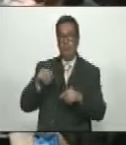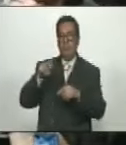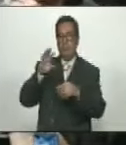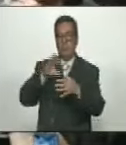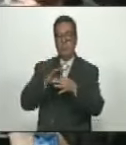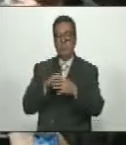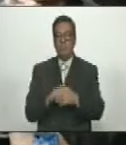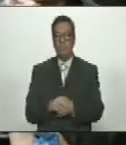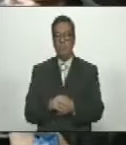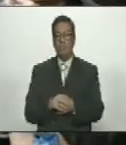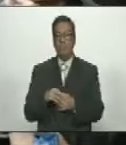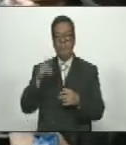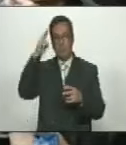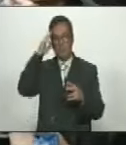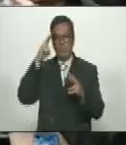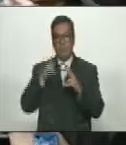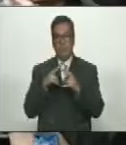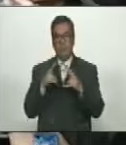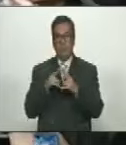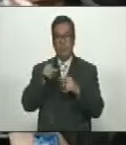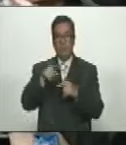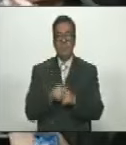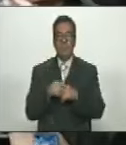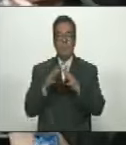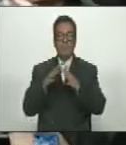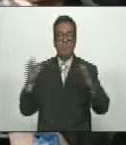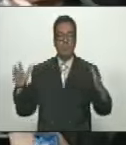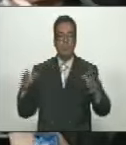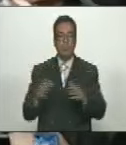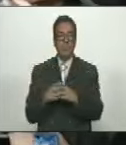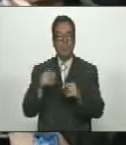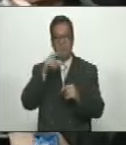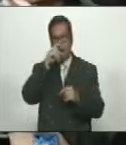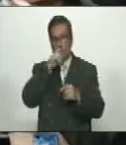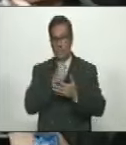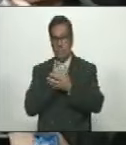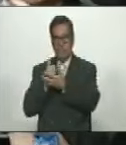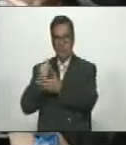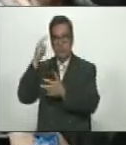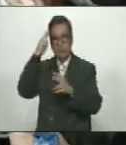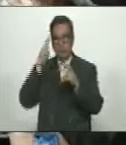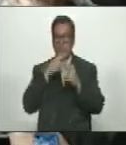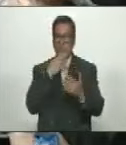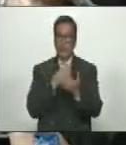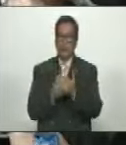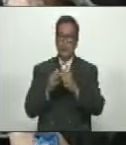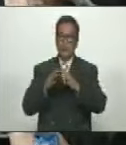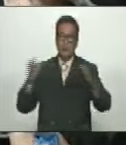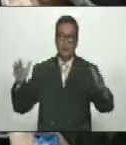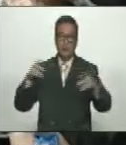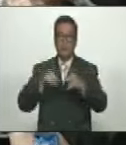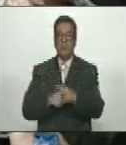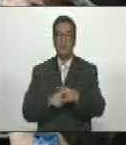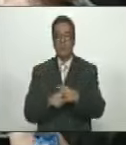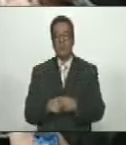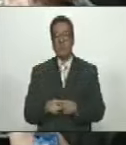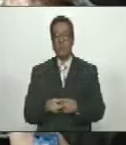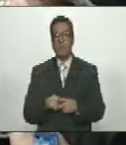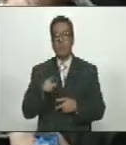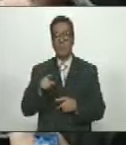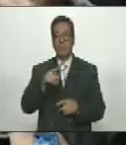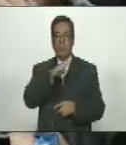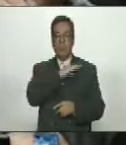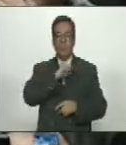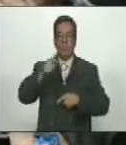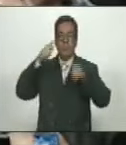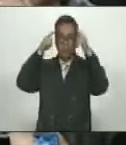A Reconocer La Inmensa Cantidad De Beneficio Reconocer Y Agradecer La Inmensa Cantidad De Beneficio Que El